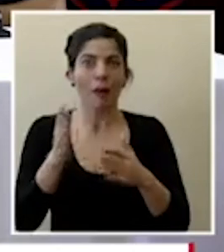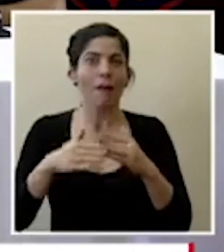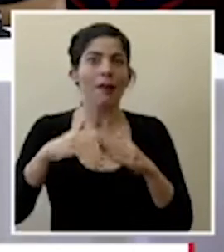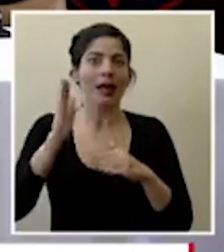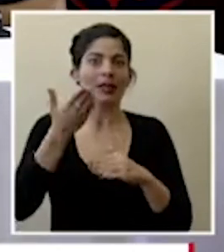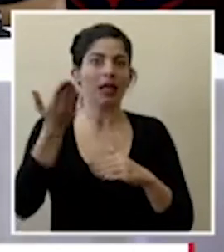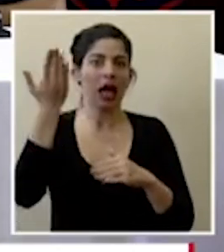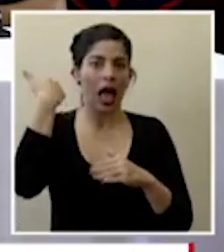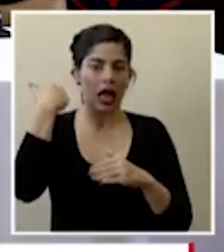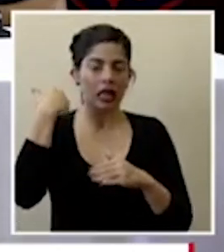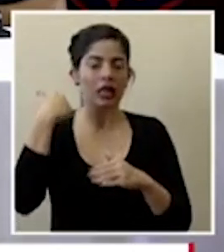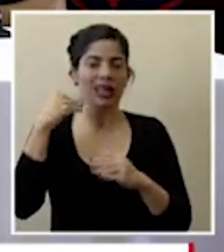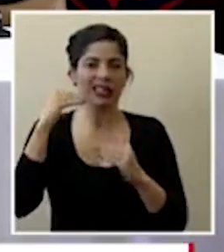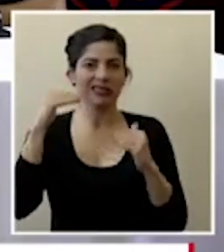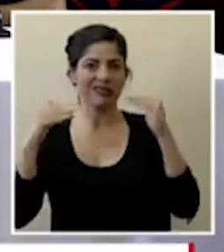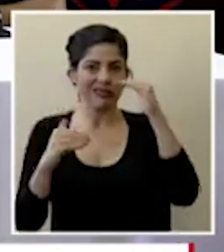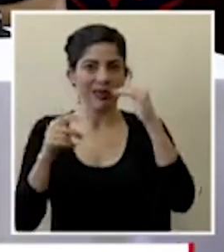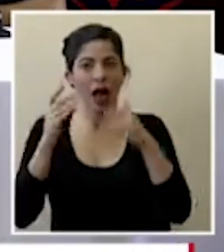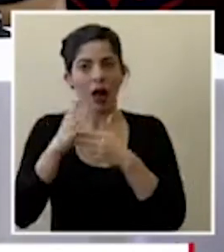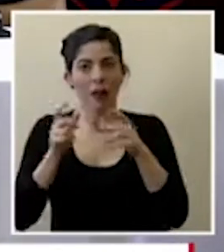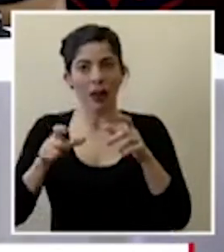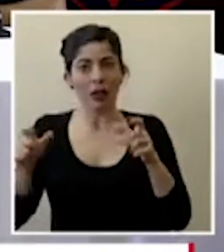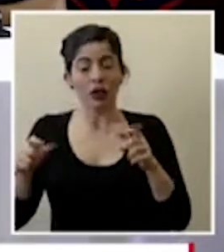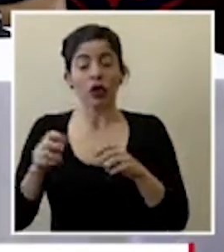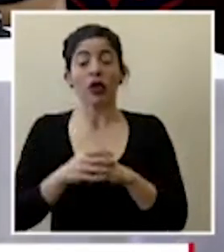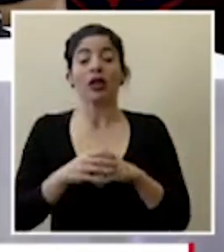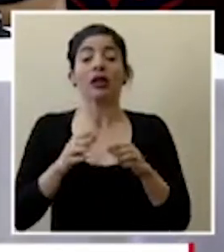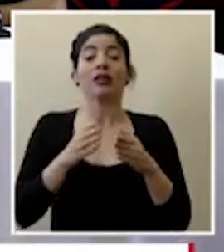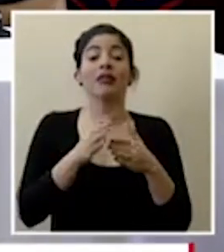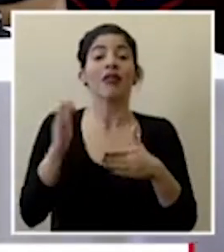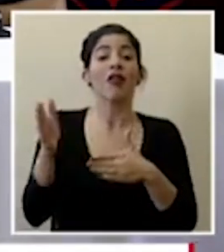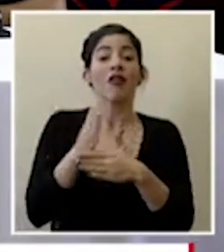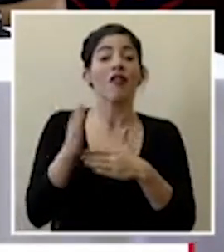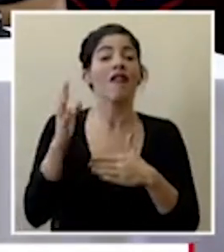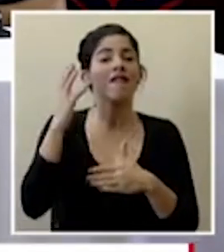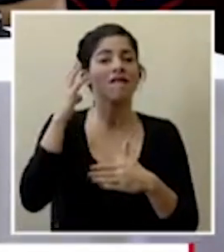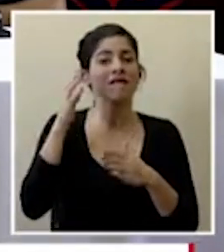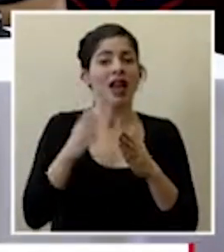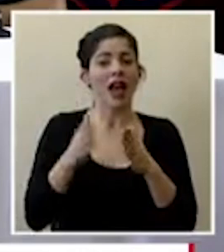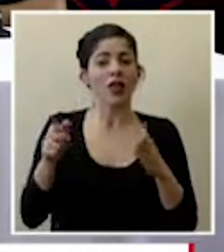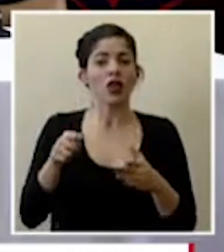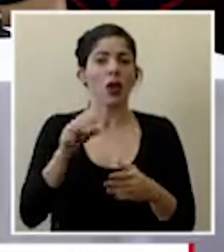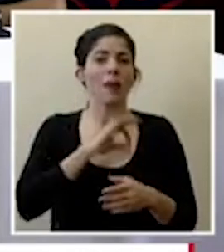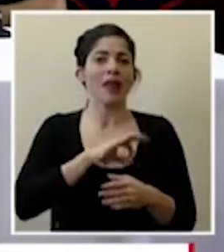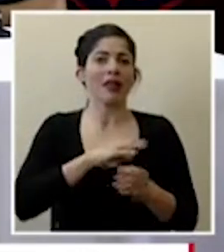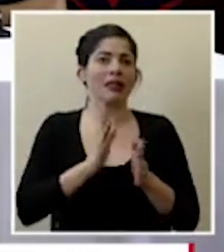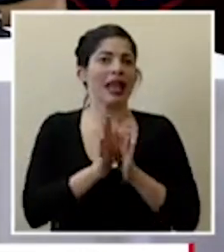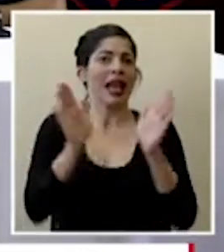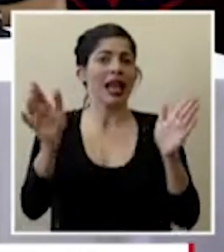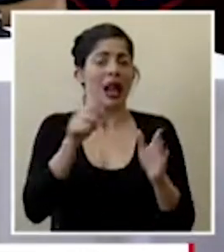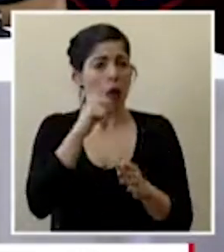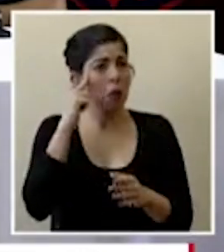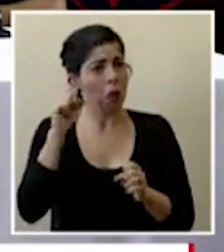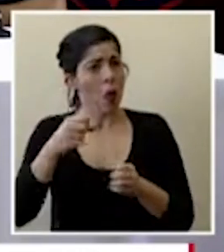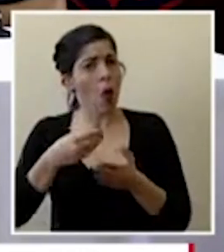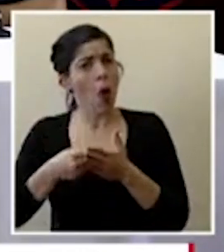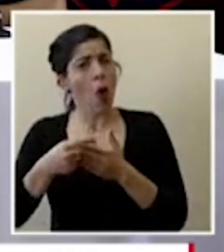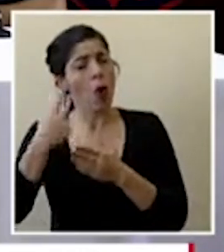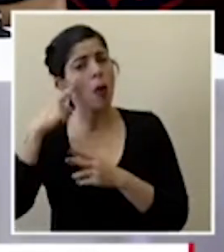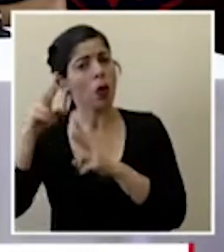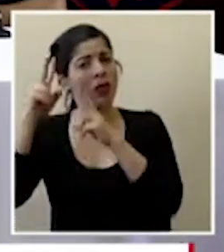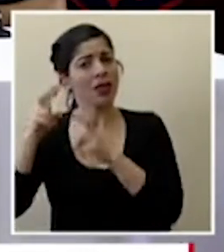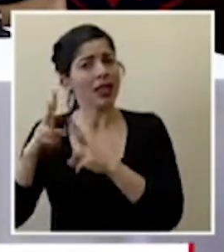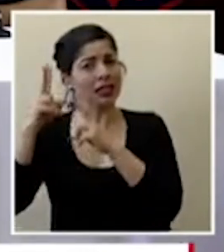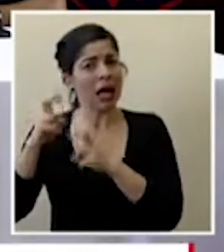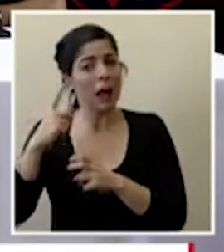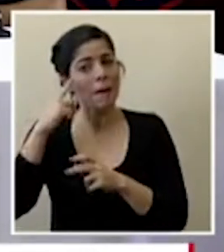tomando en cuenta que el espectro radioeléctrico es un bien de manial no se ha considerado liberar el cobro por descarga durante la crisis para evitar que toda la